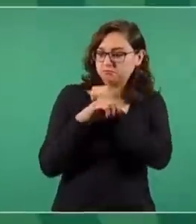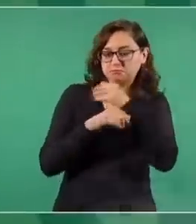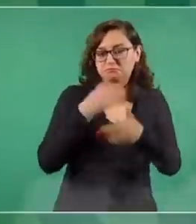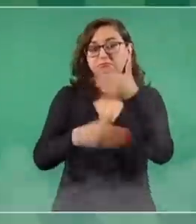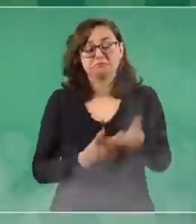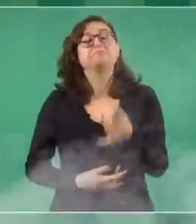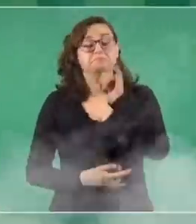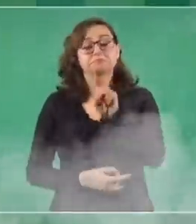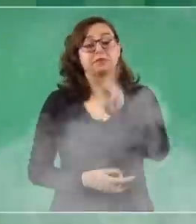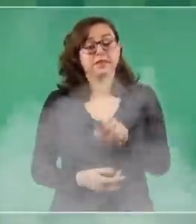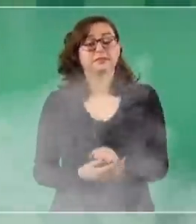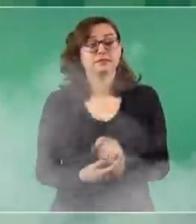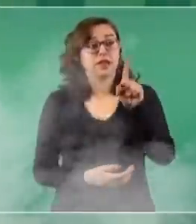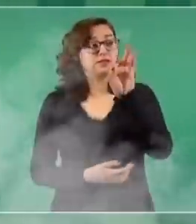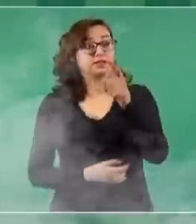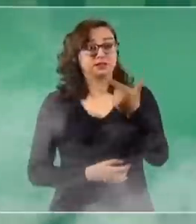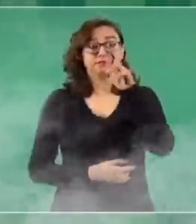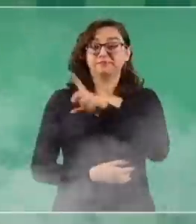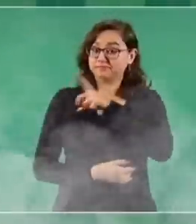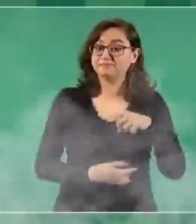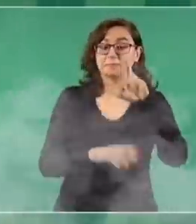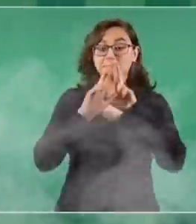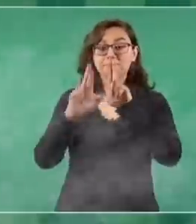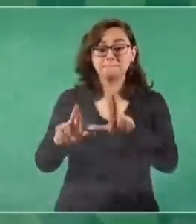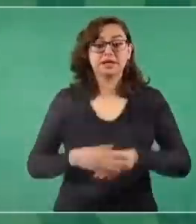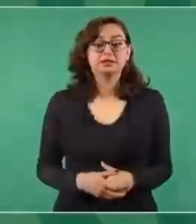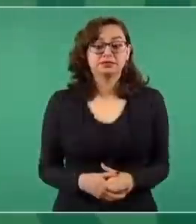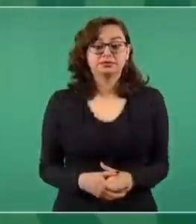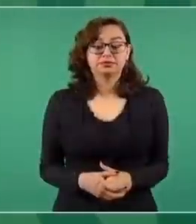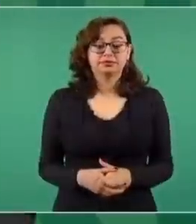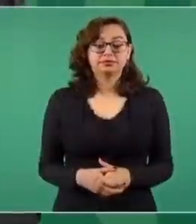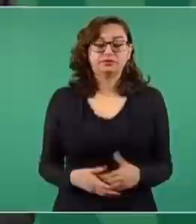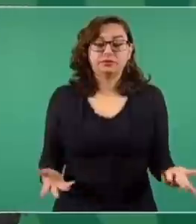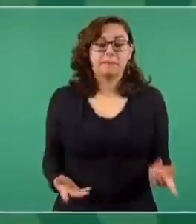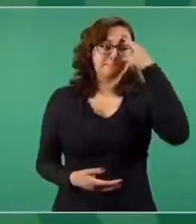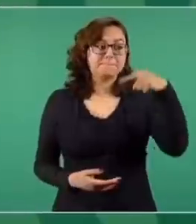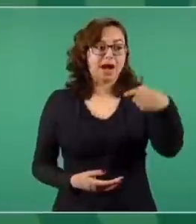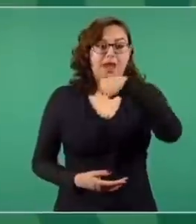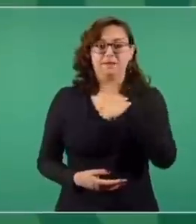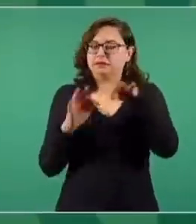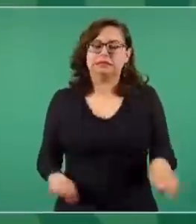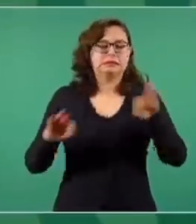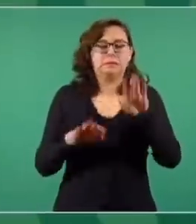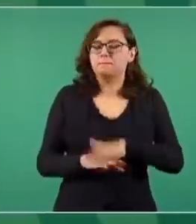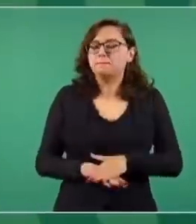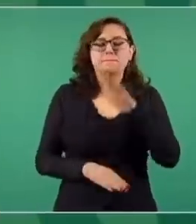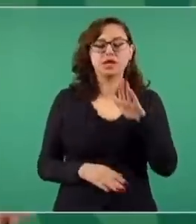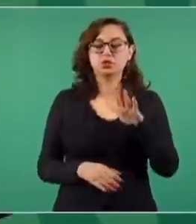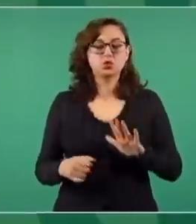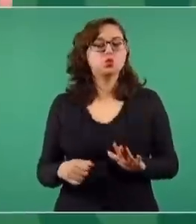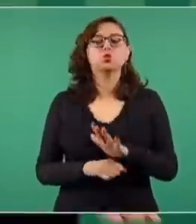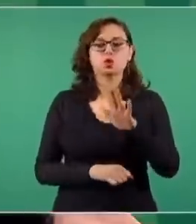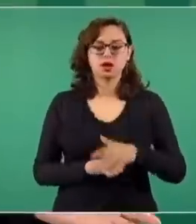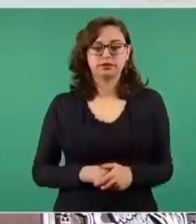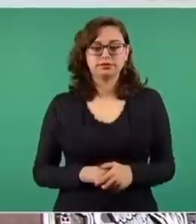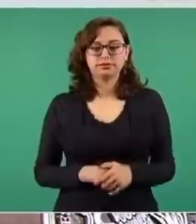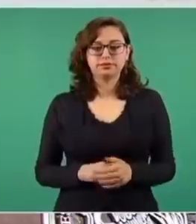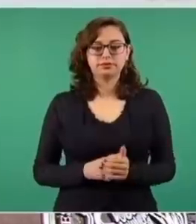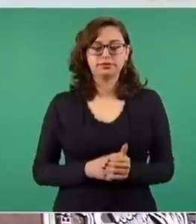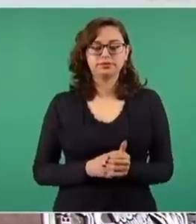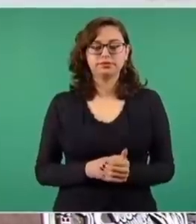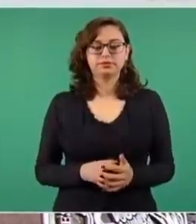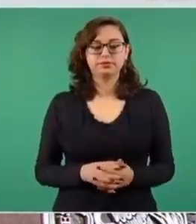Fiscalía la que tiene que resolver. ver, ¿qué es lo que a mí me importa más? Claro que